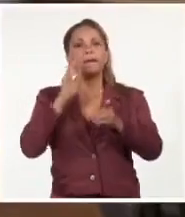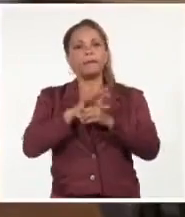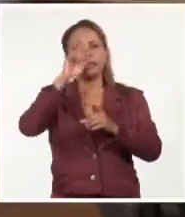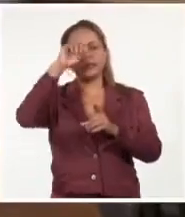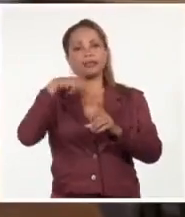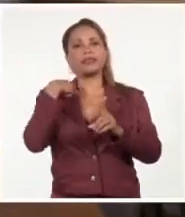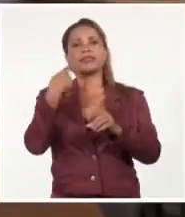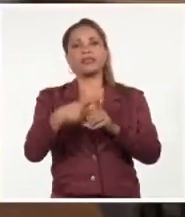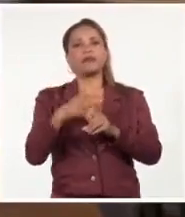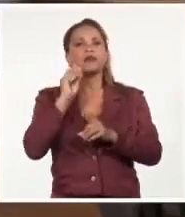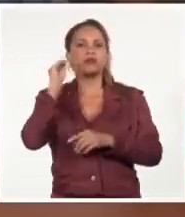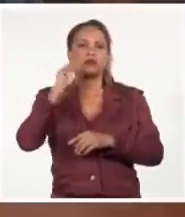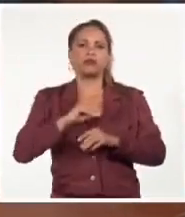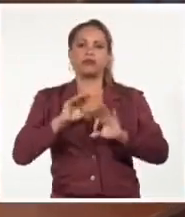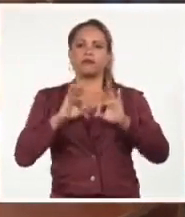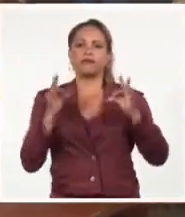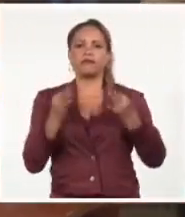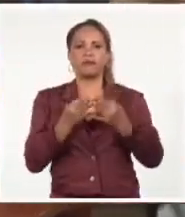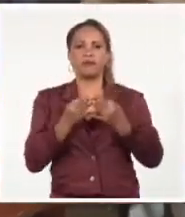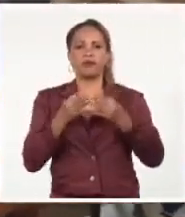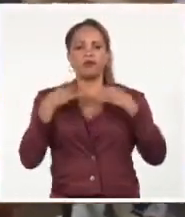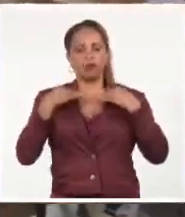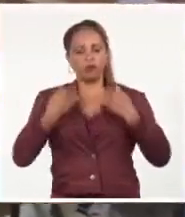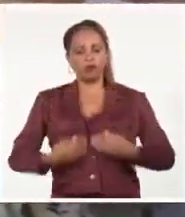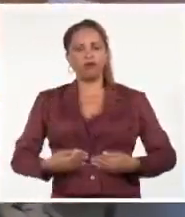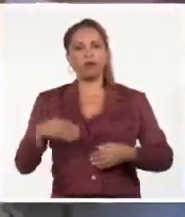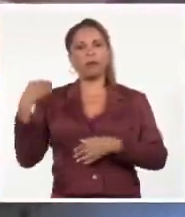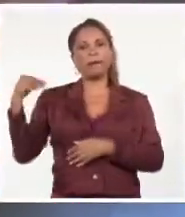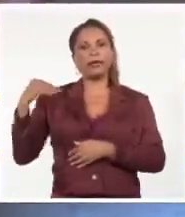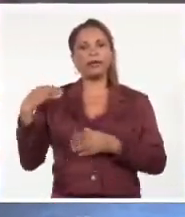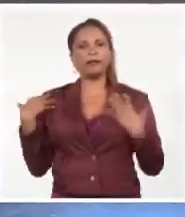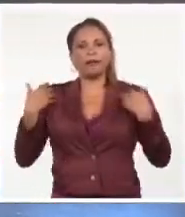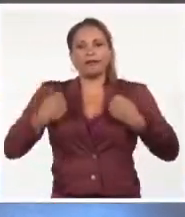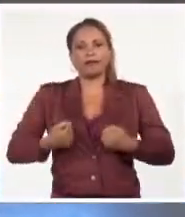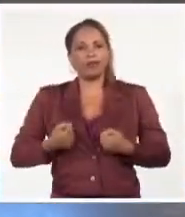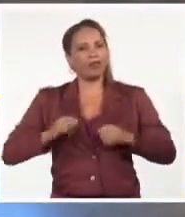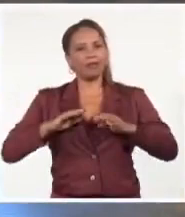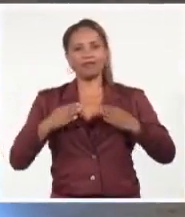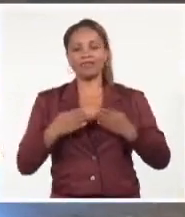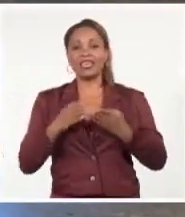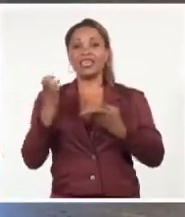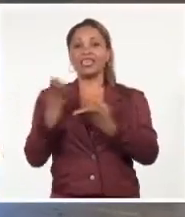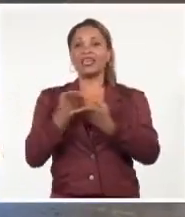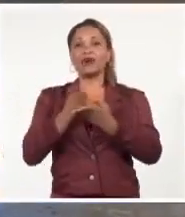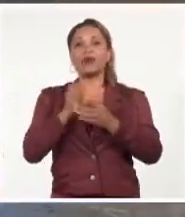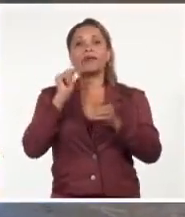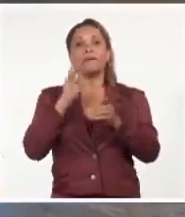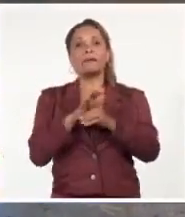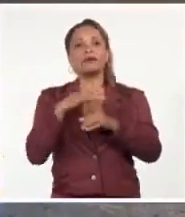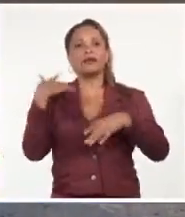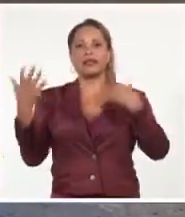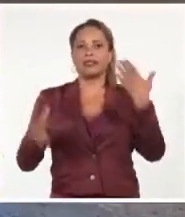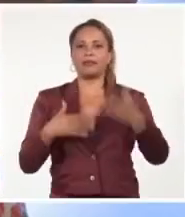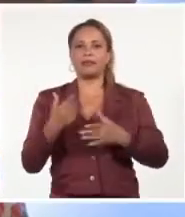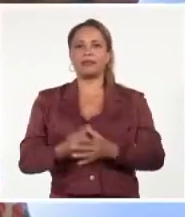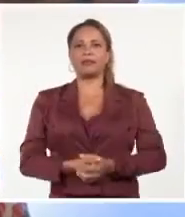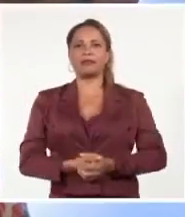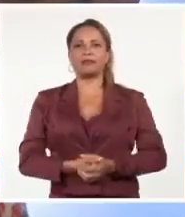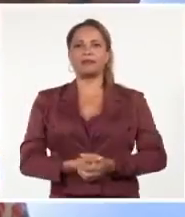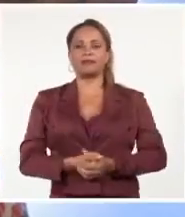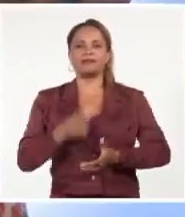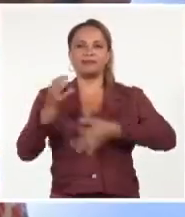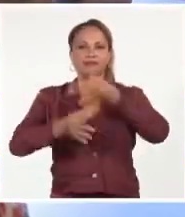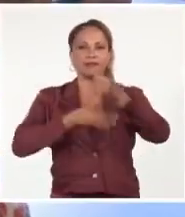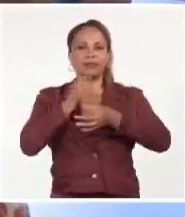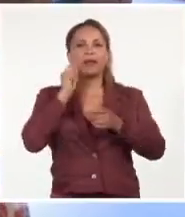y bien lo sabe la familia cubana. Uniformes, meriendas, mochila, en fin, la escuela reanuda actividades. Inicia